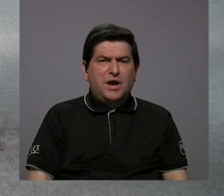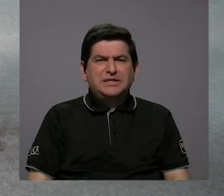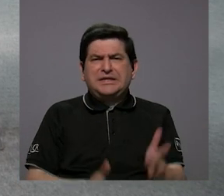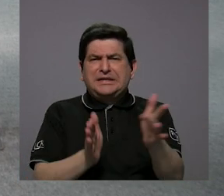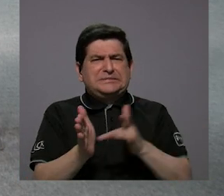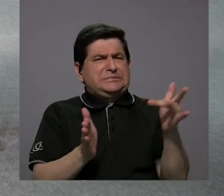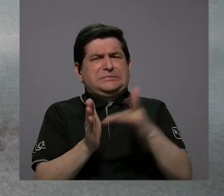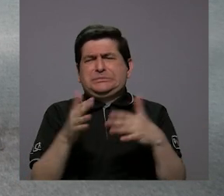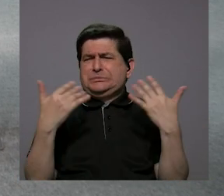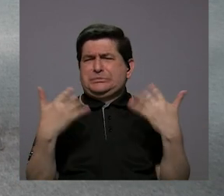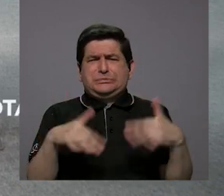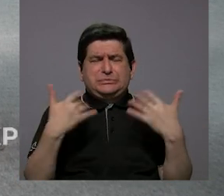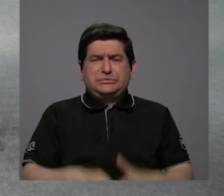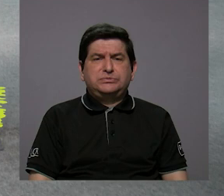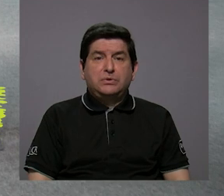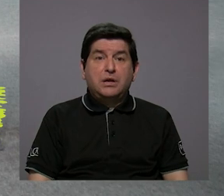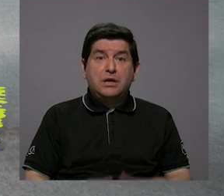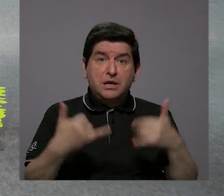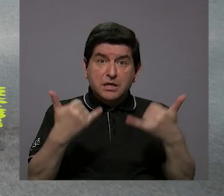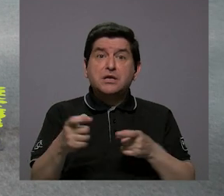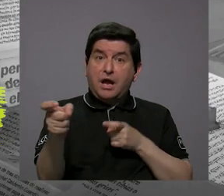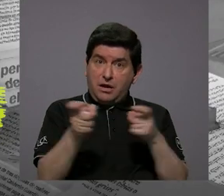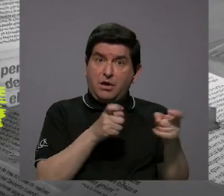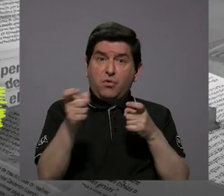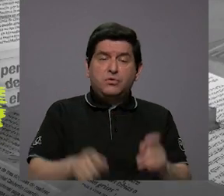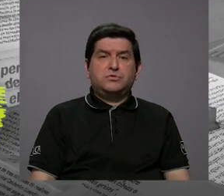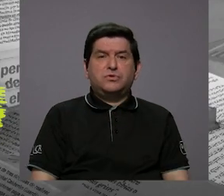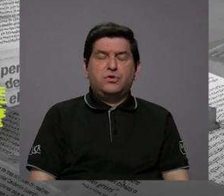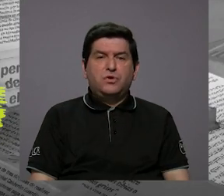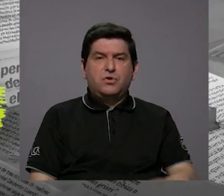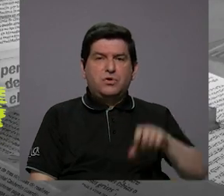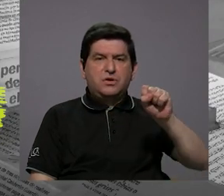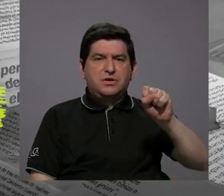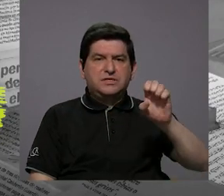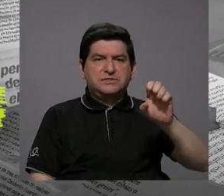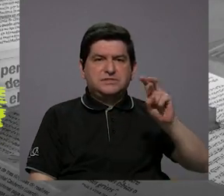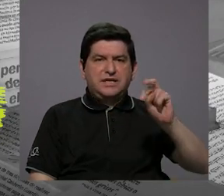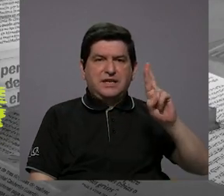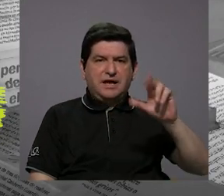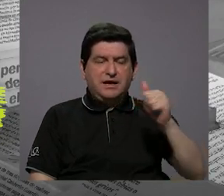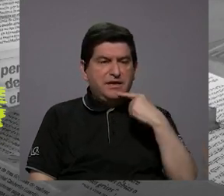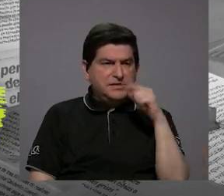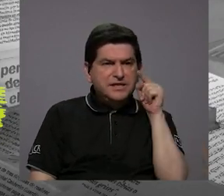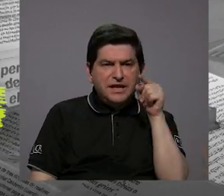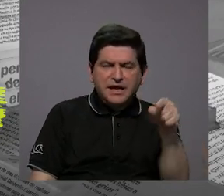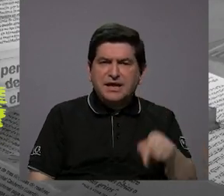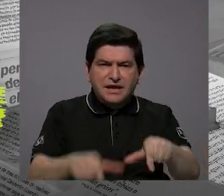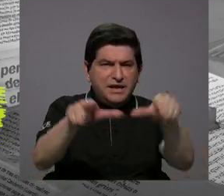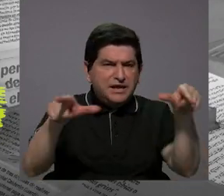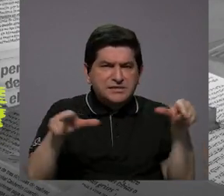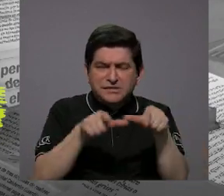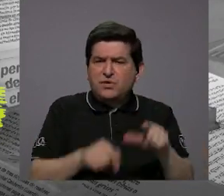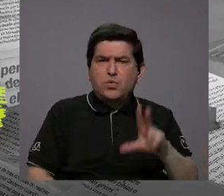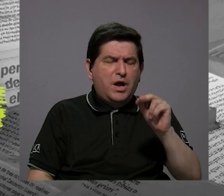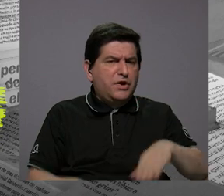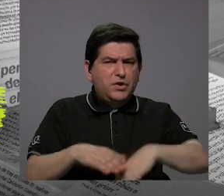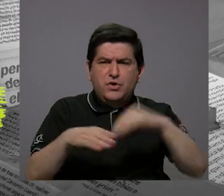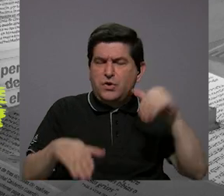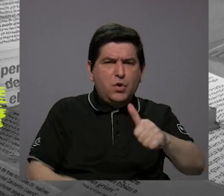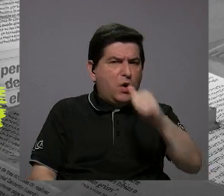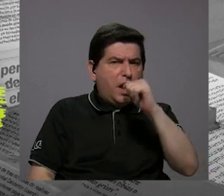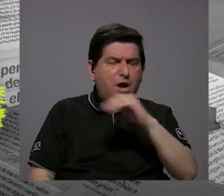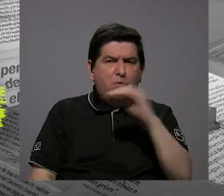sobreexplotados y ya están regulados. Ya el Senado dijo, bueno, estos acuíferos no se recomienda que se extraigan o que la